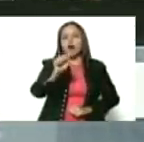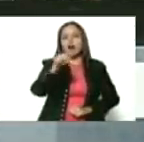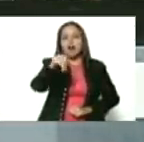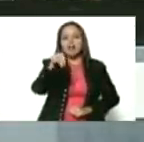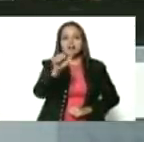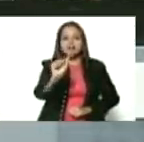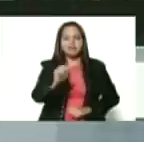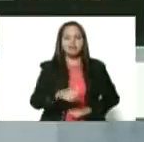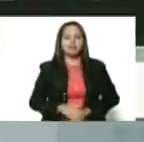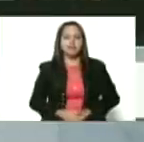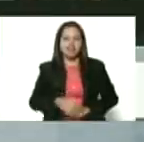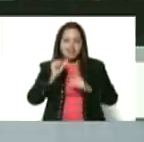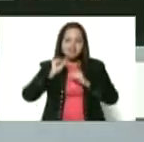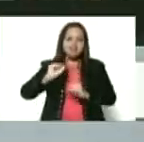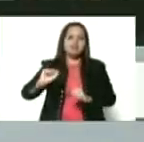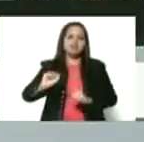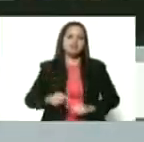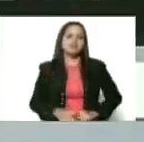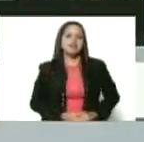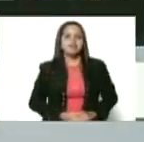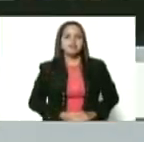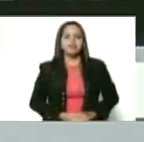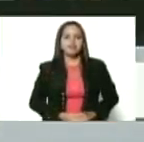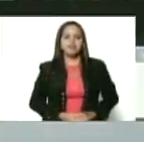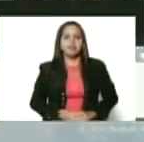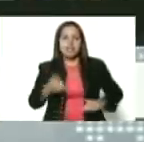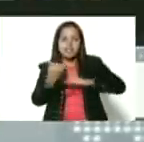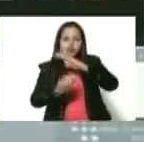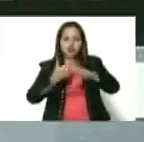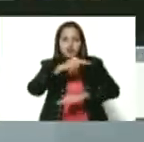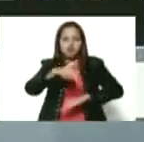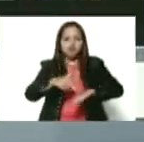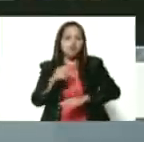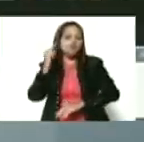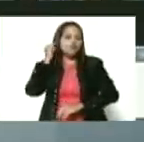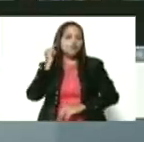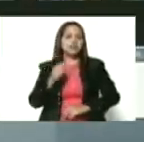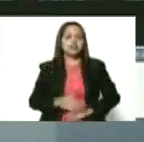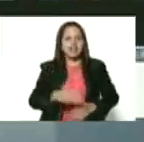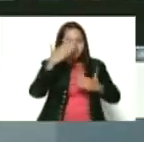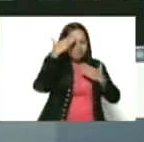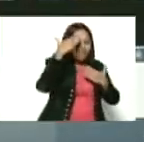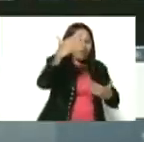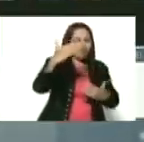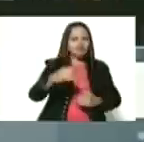movimiento